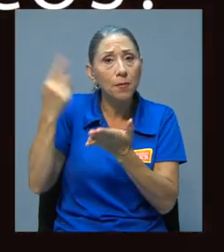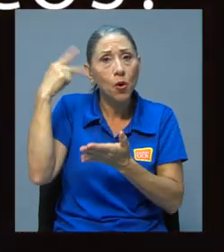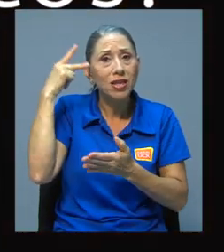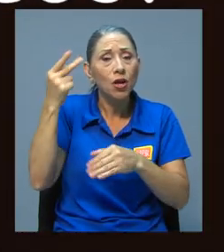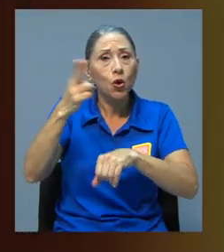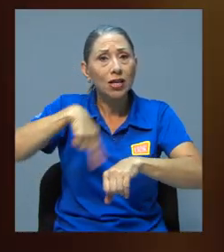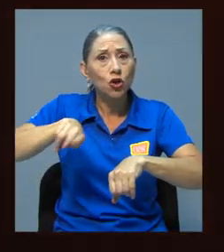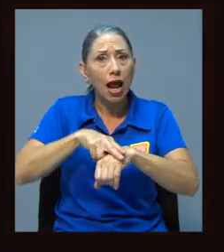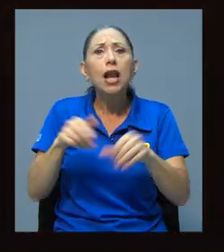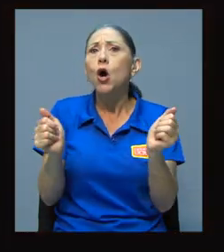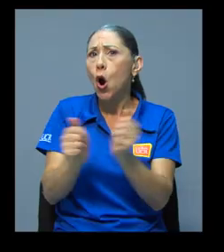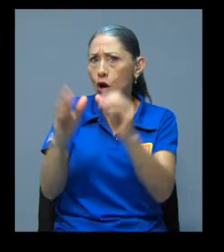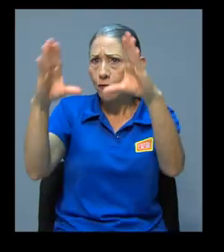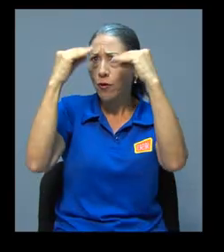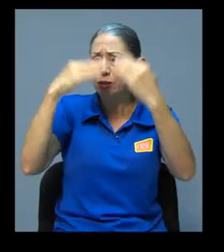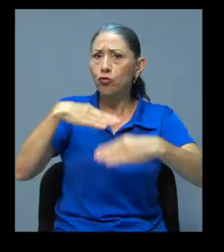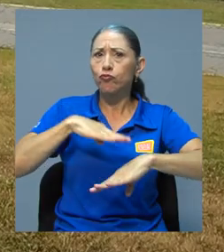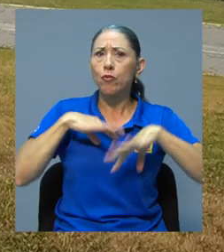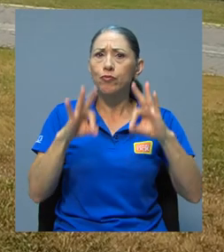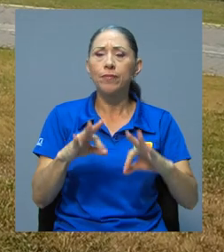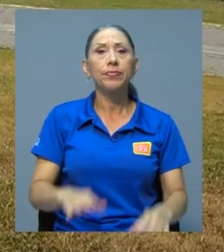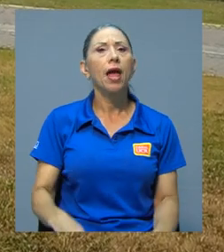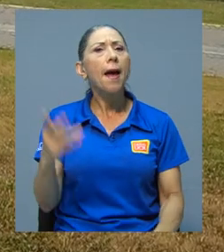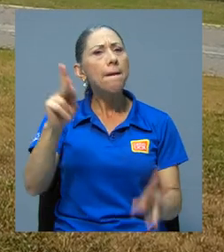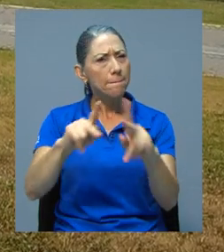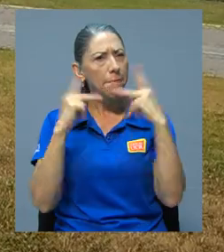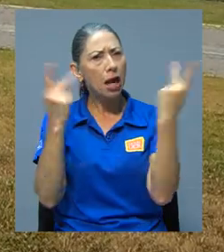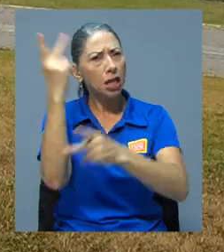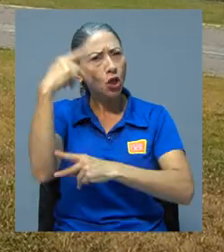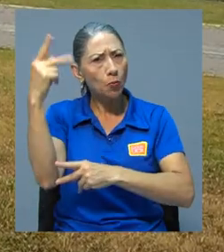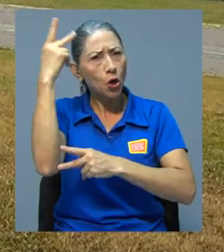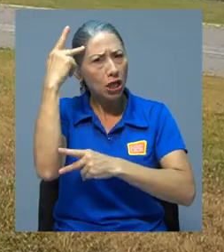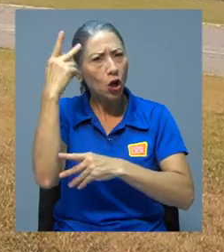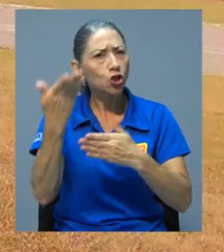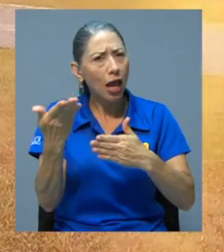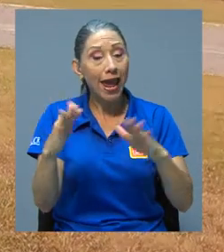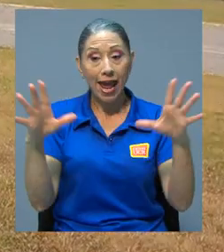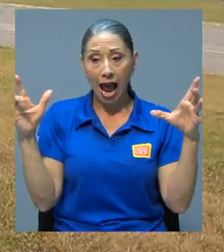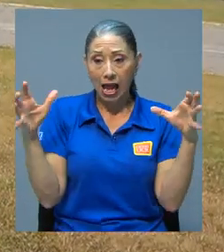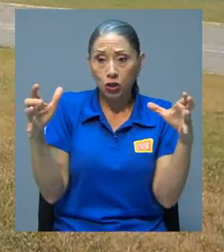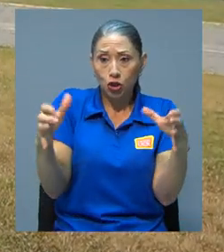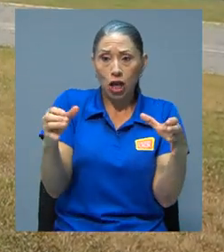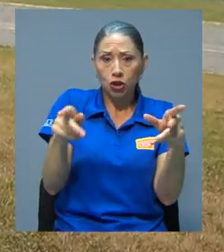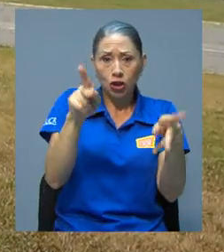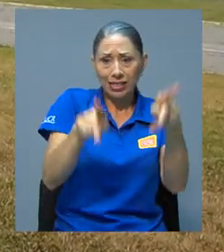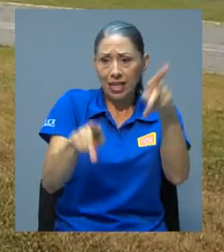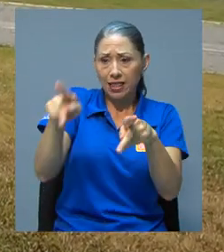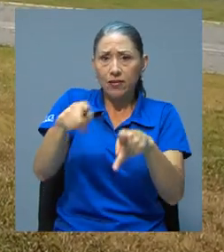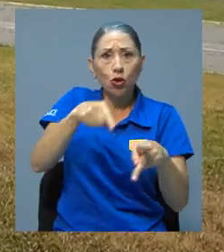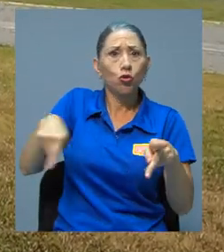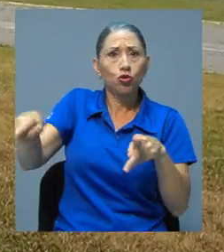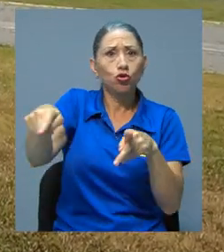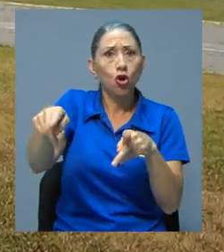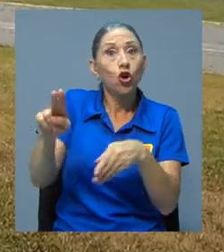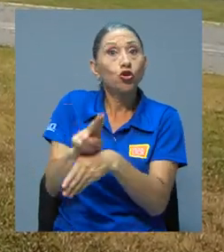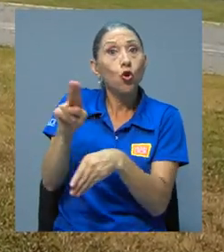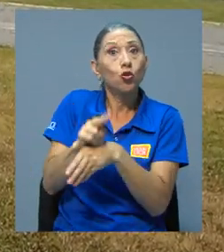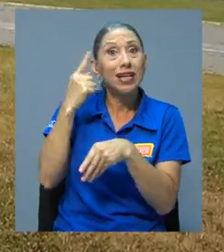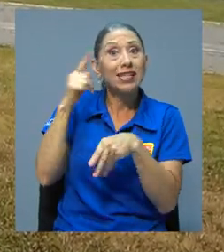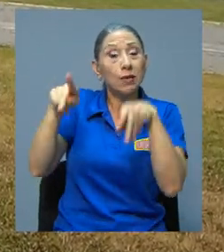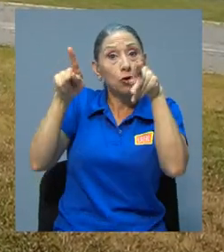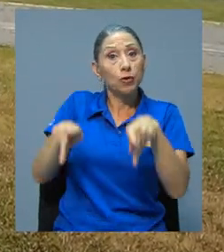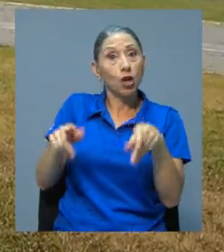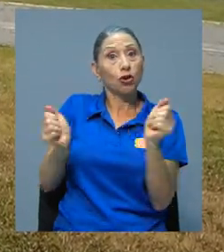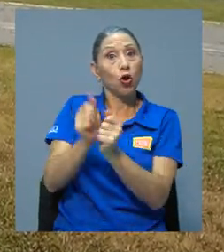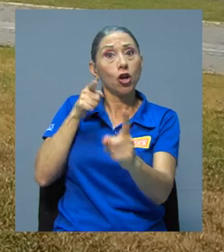nacional de manera informada. Los partidos políticos son asociaciones de individuos que son utilizadas por quienes tienen